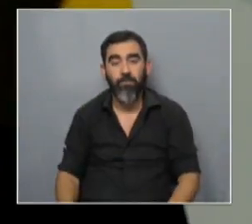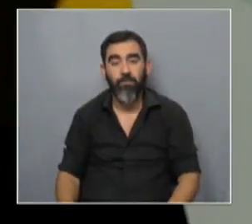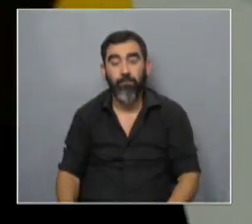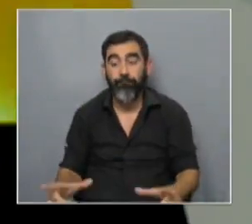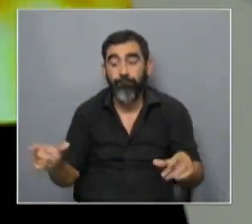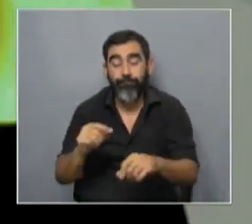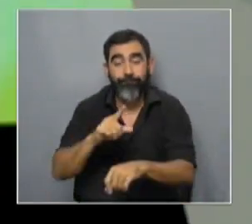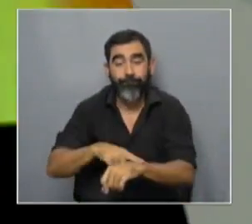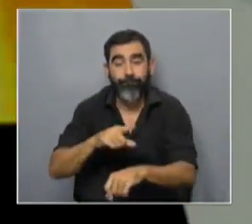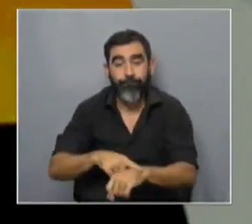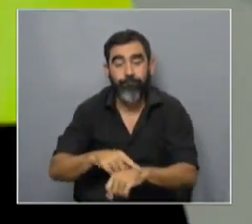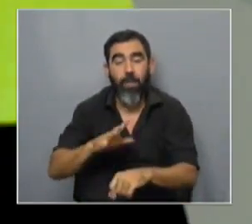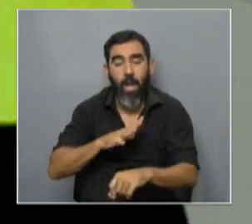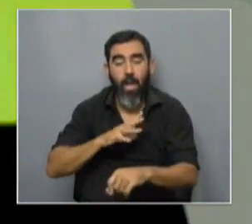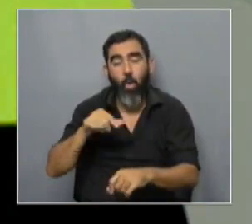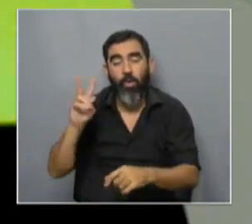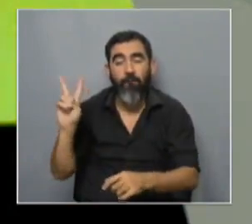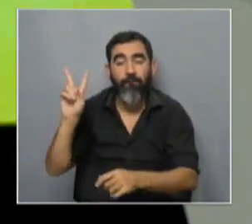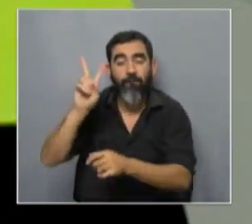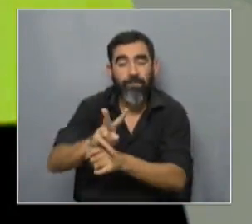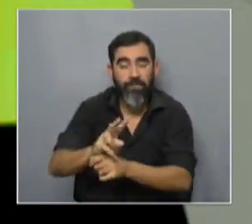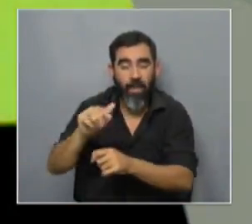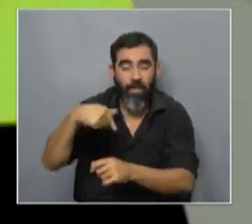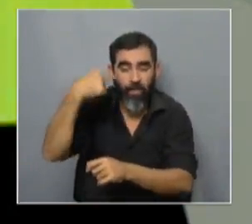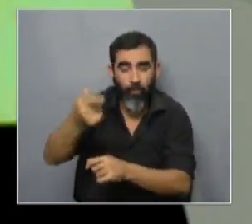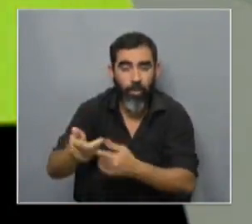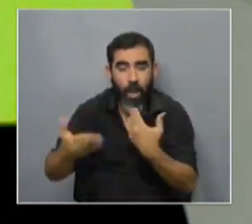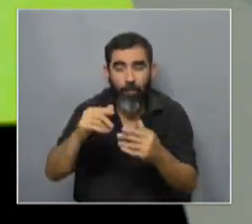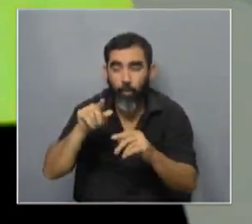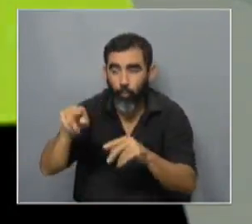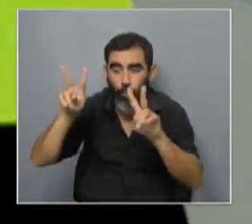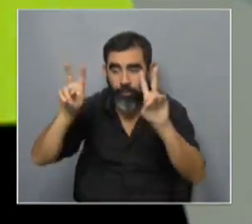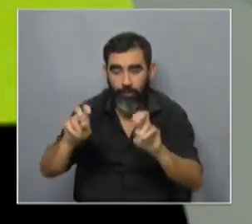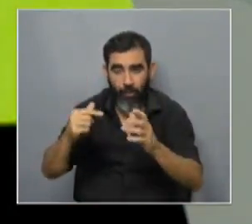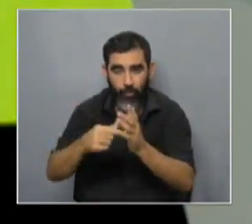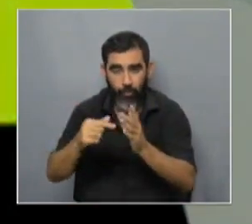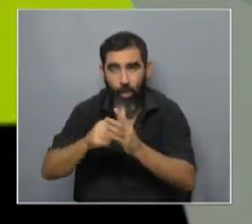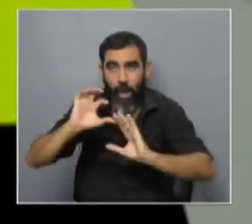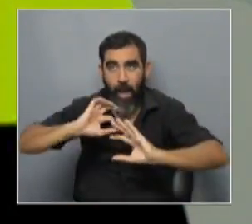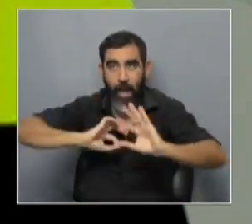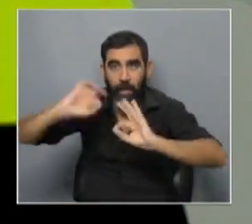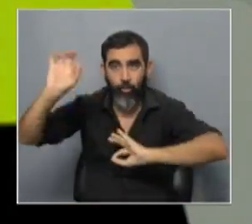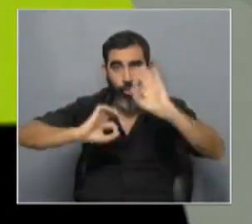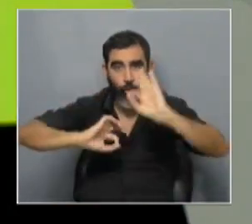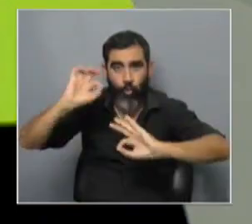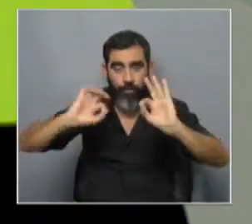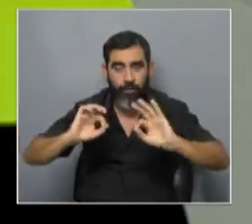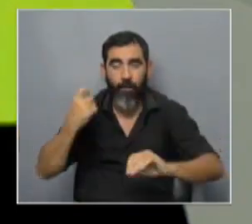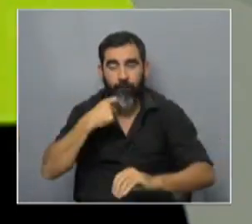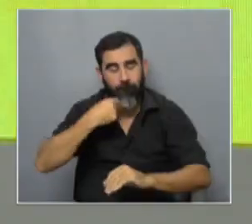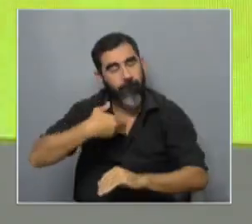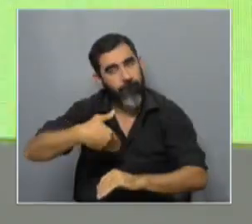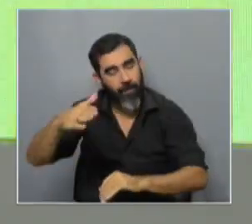voló el tiempo hay otra visita tuya prevista para más adelante para hablar de lo tuyo para hablar de la astronomía que la tenemos también recontra pendiente